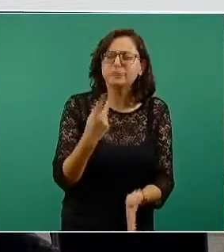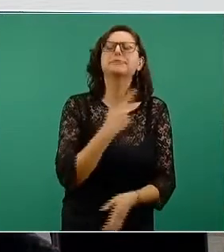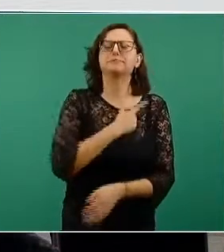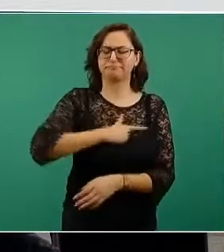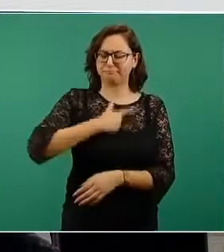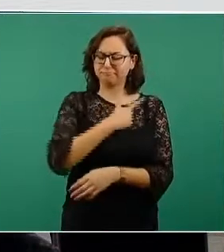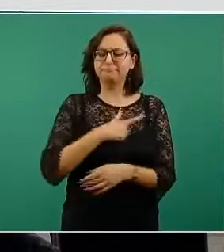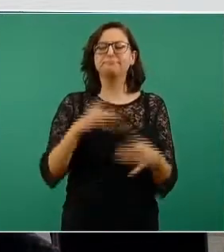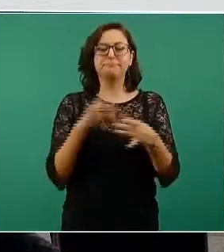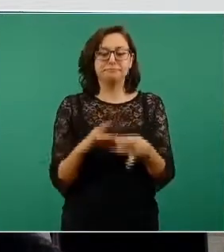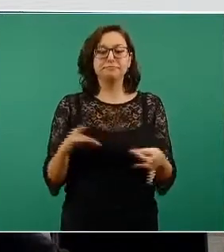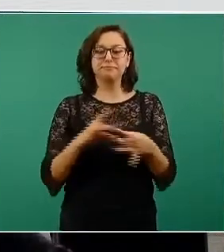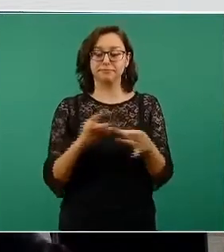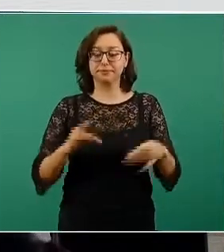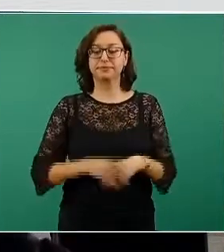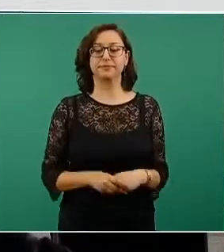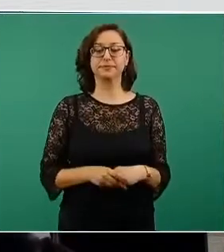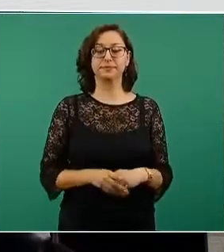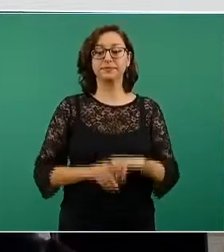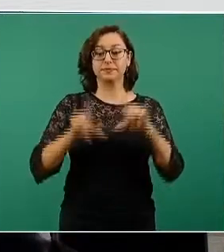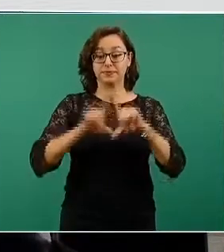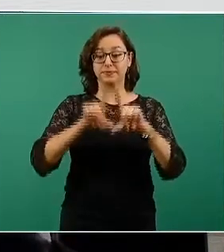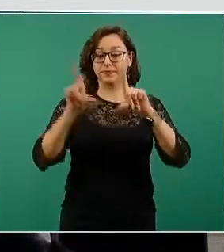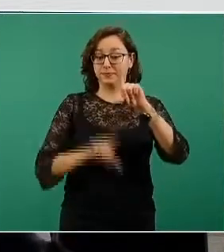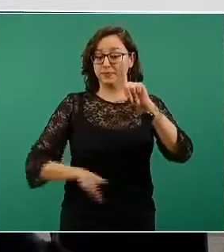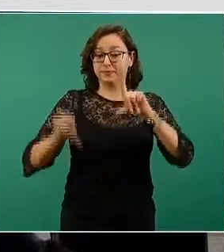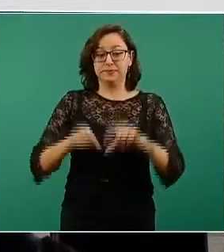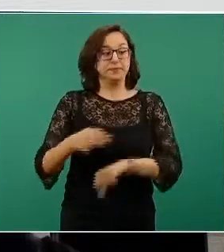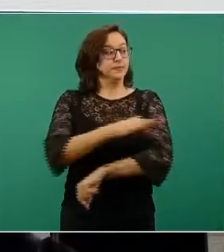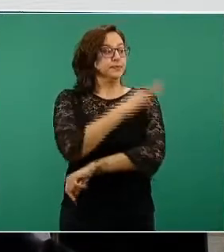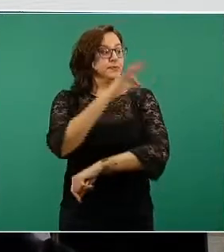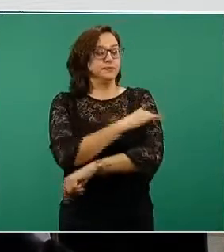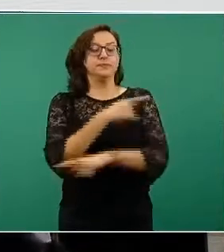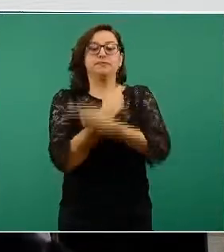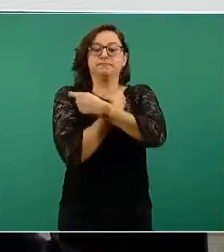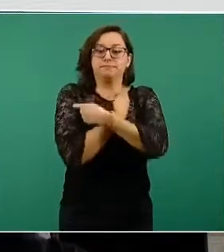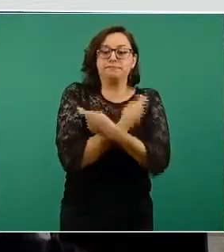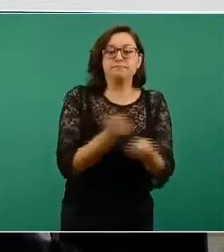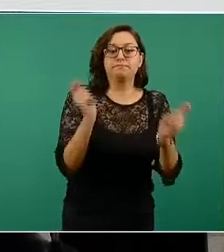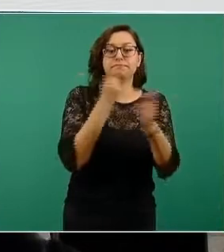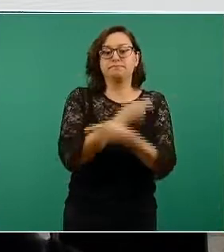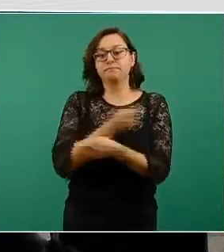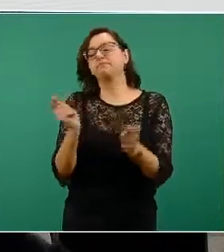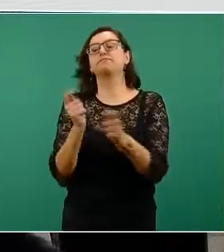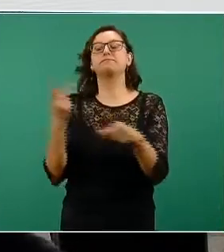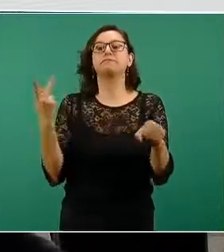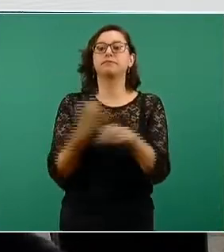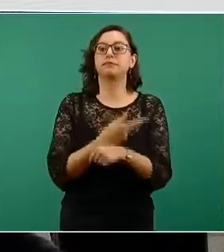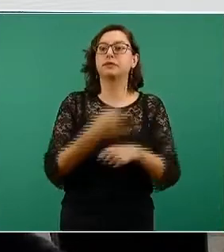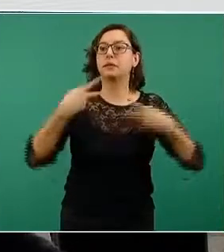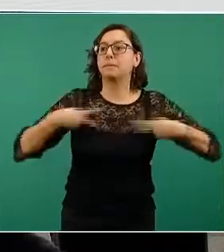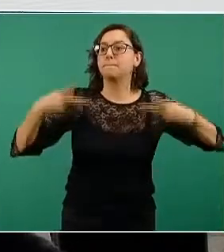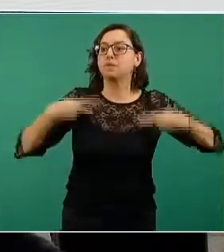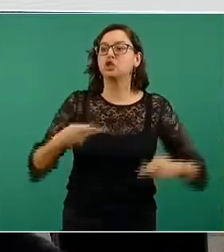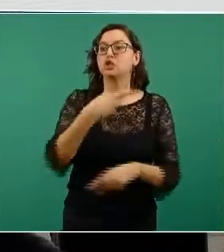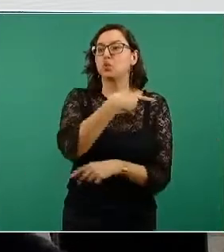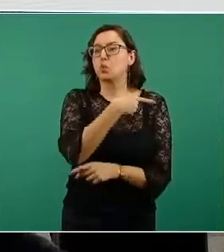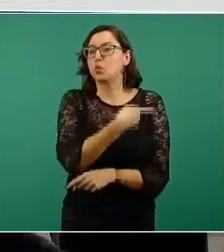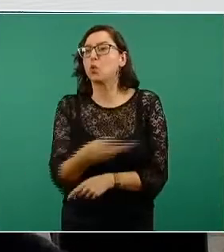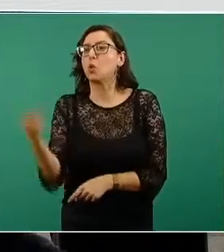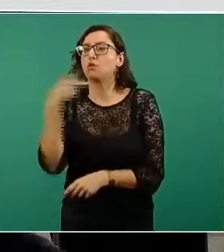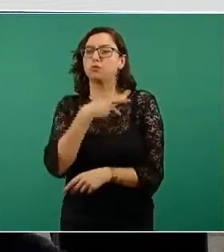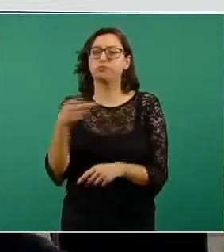el territorio de México, privilegiamos que nadie que estuviera en situaciones de mayor vulnerabilidad social.